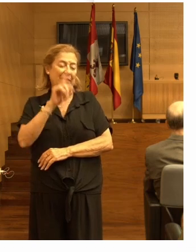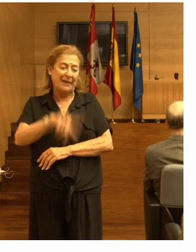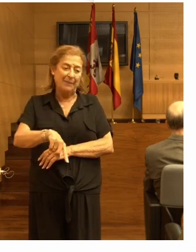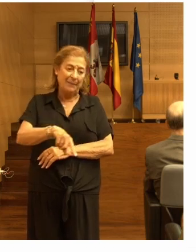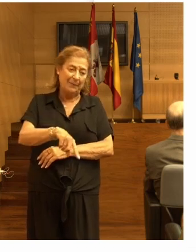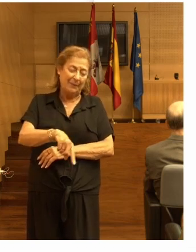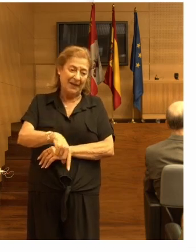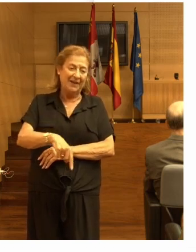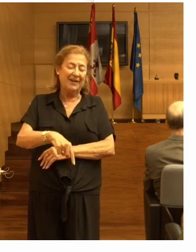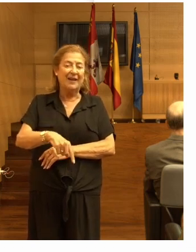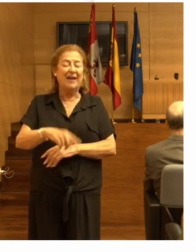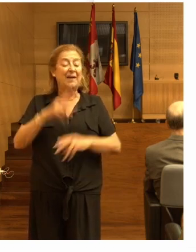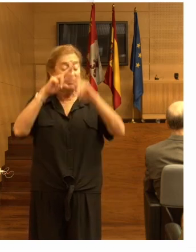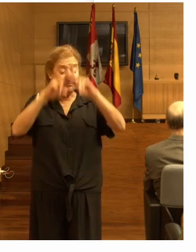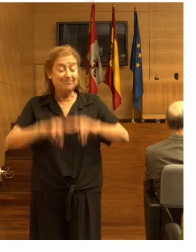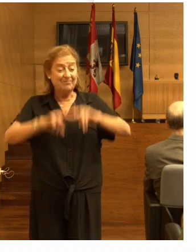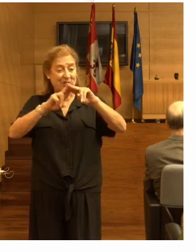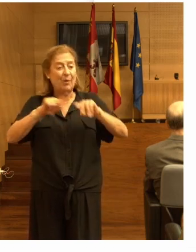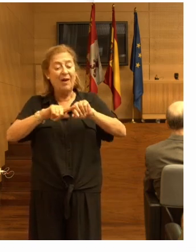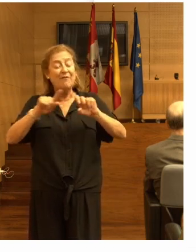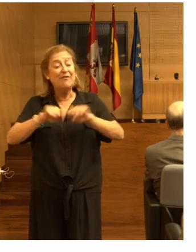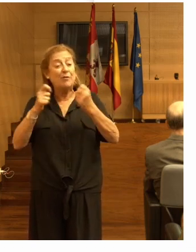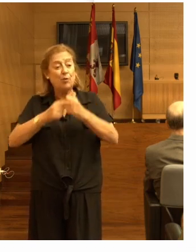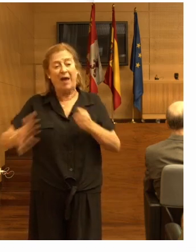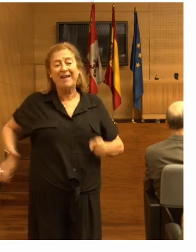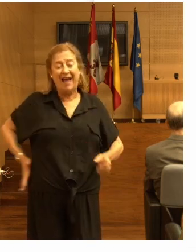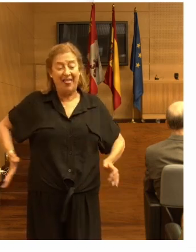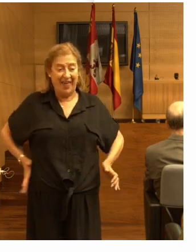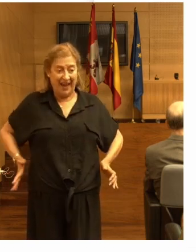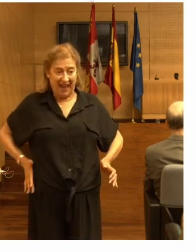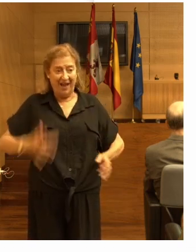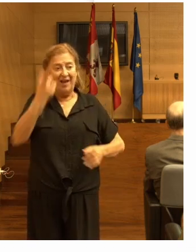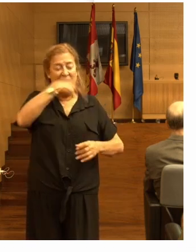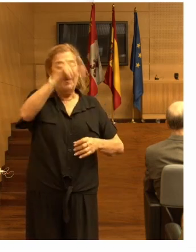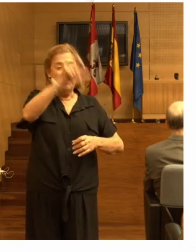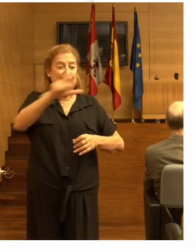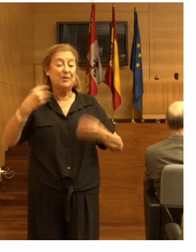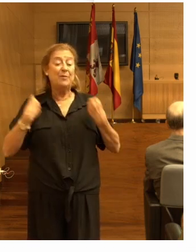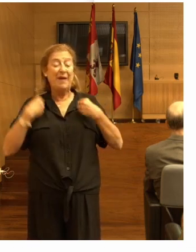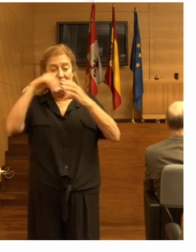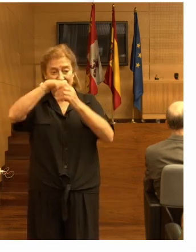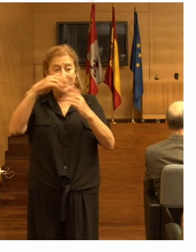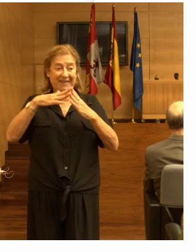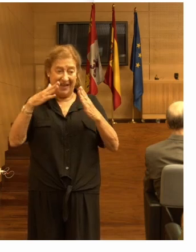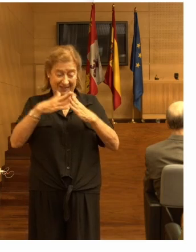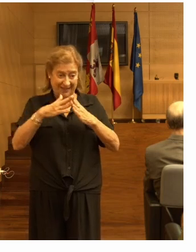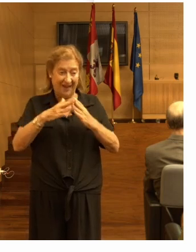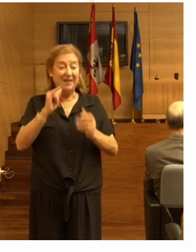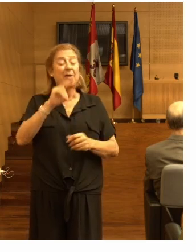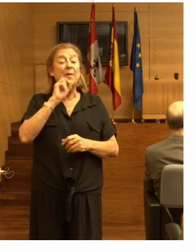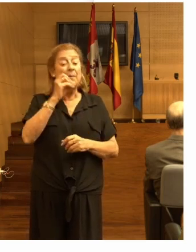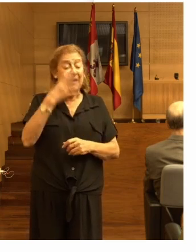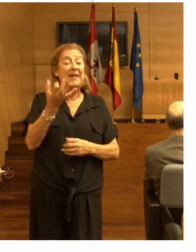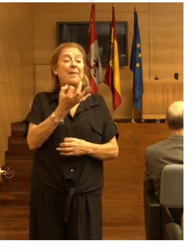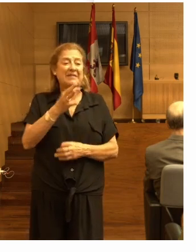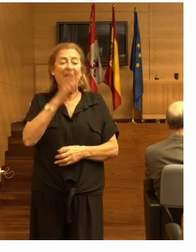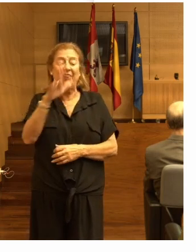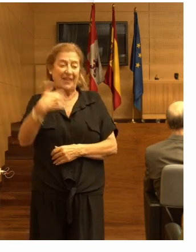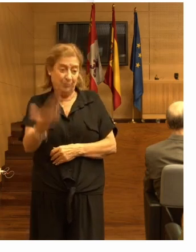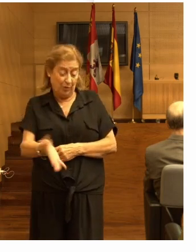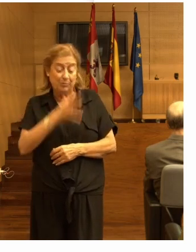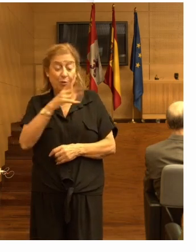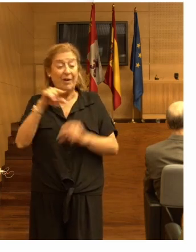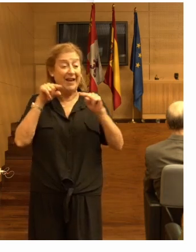el análisis de las fracturas de cadera de las personas que siguen viviendo en casa. Y bien, ¿qué pasa después? Porque estos